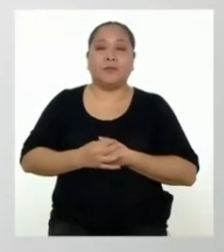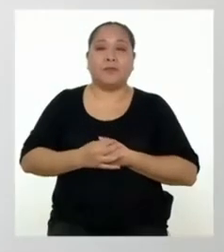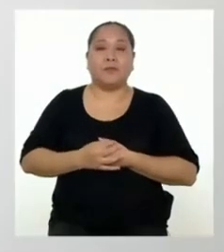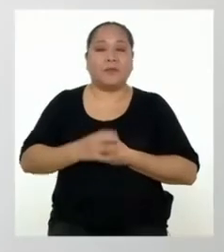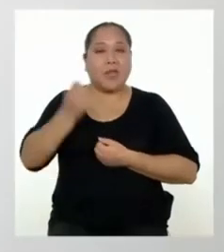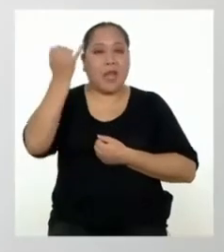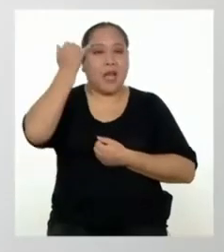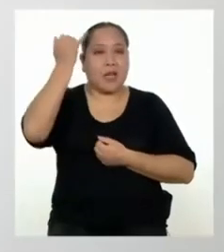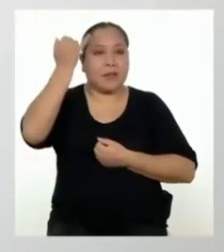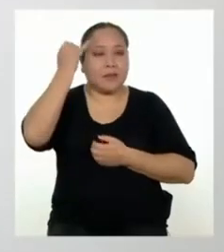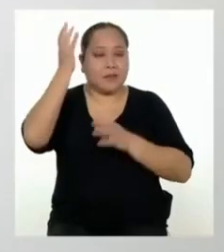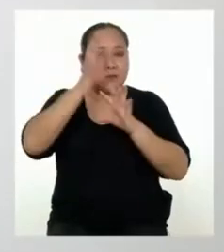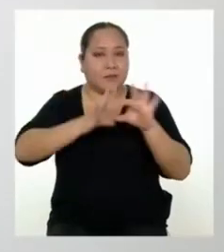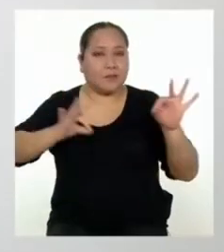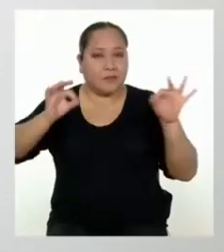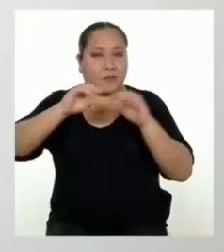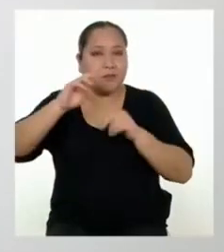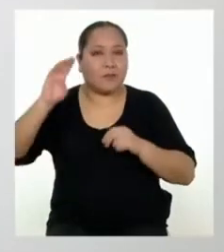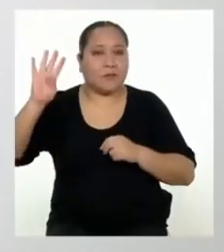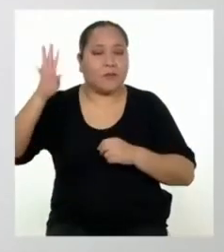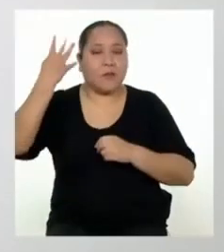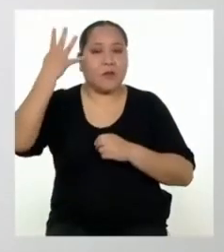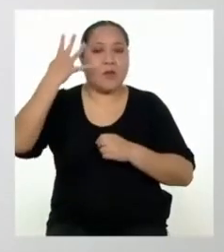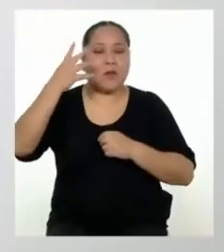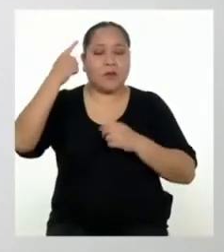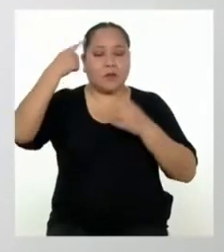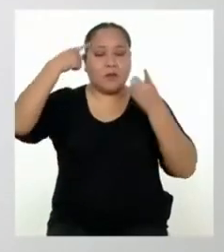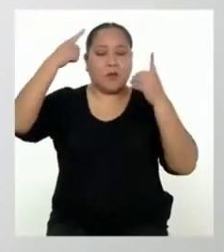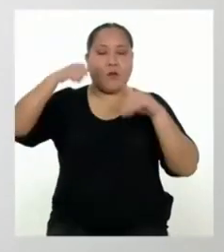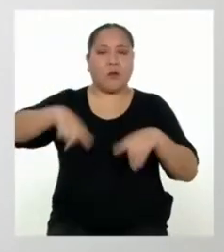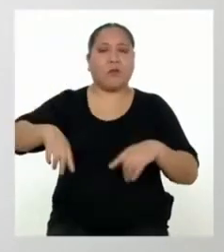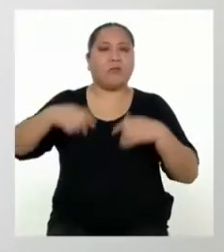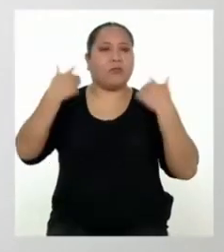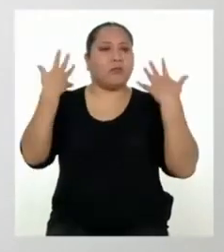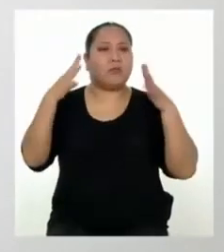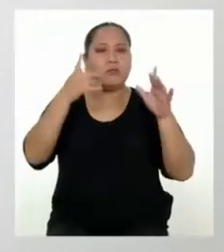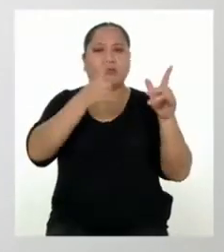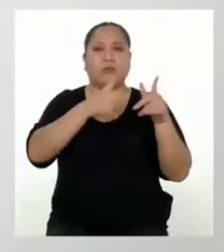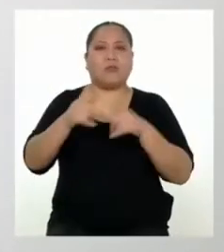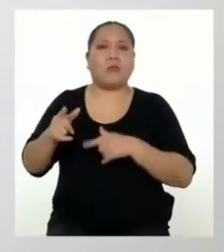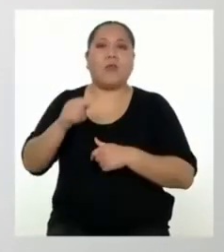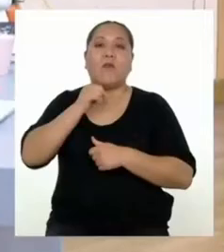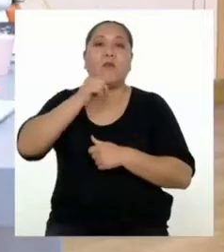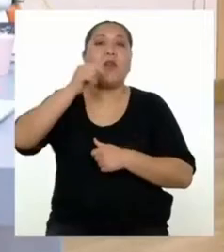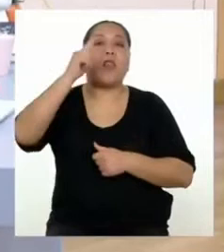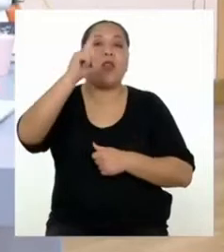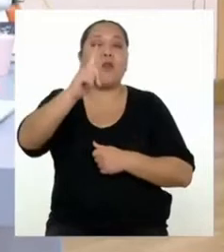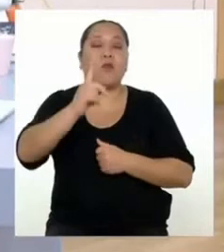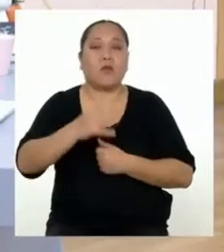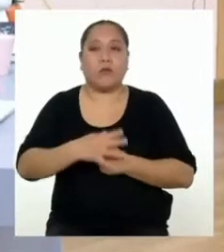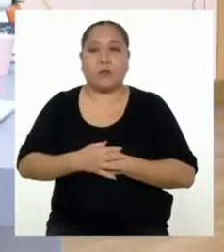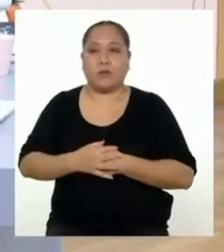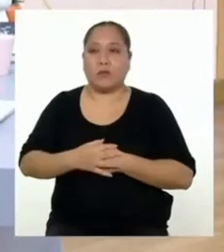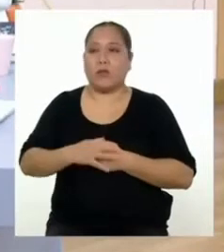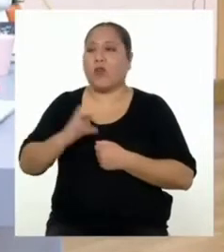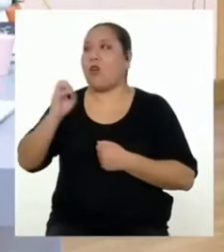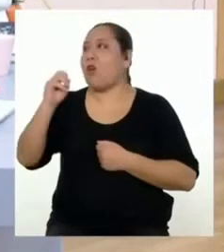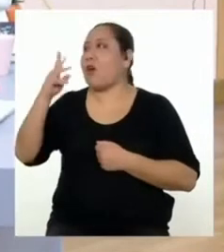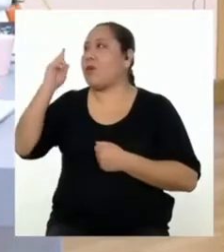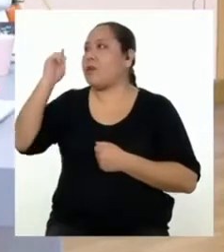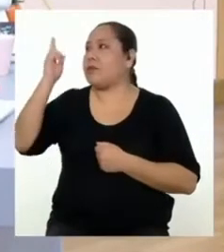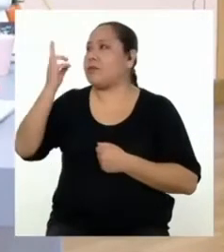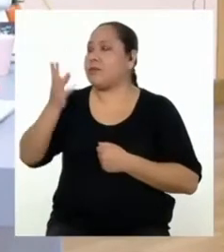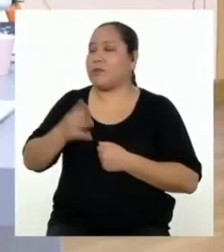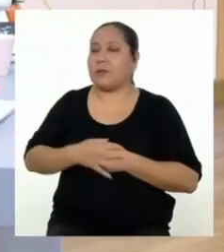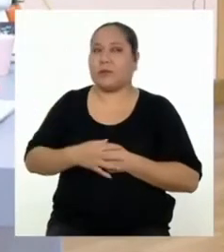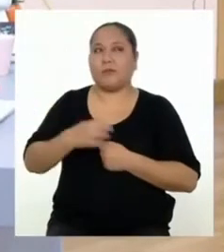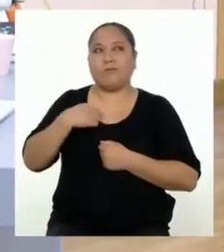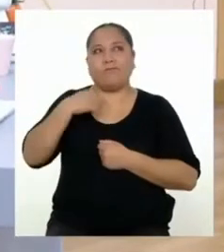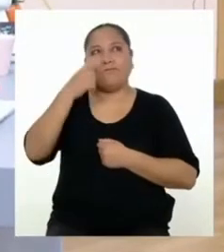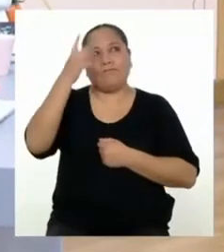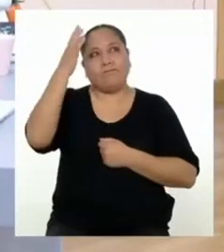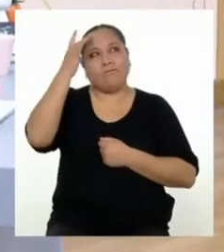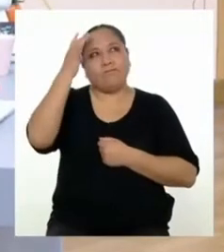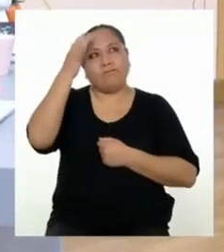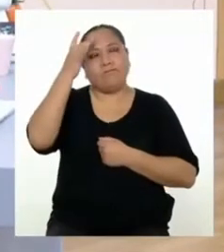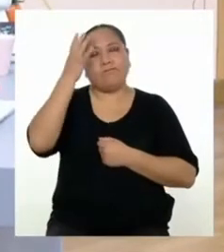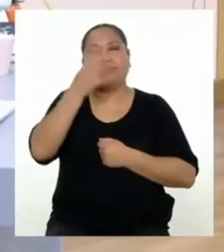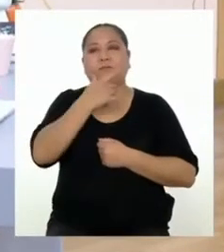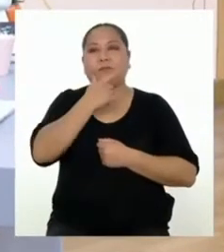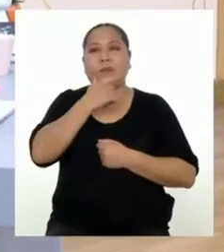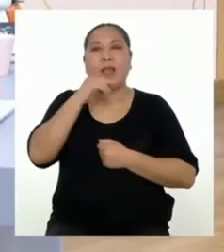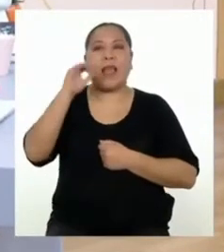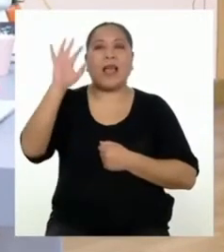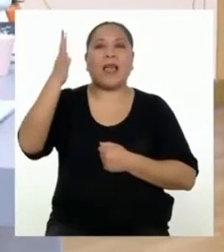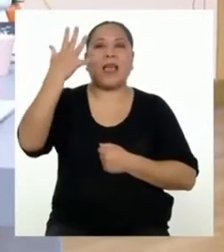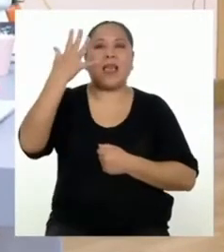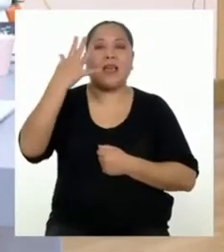La idea clave de nuestro cuarto acuerdo ya está lista. Solo nos falta uno más. Está bien, profesora. Se me ocurre algo